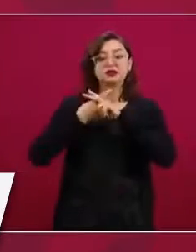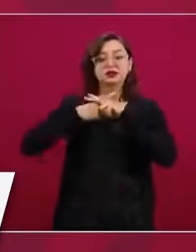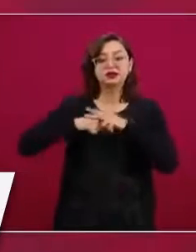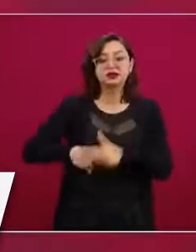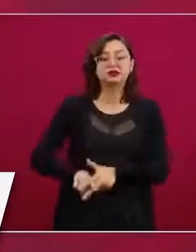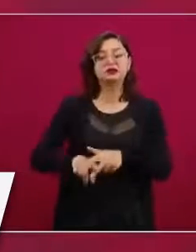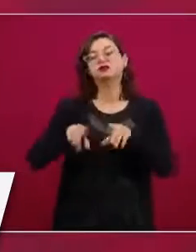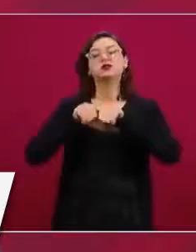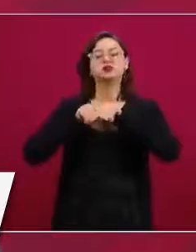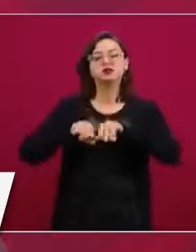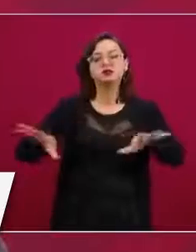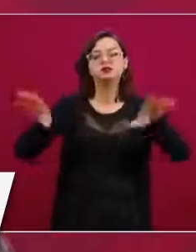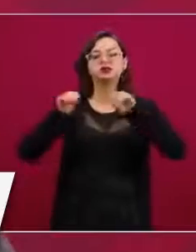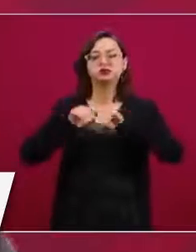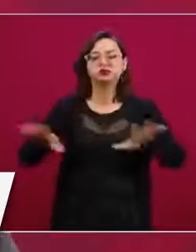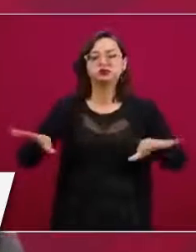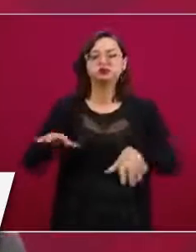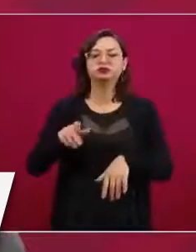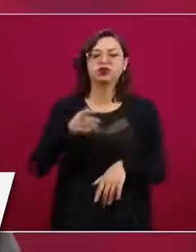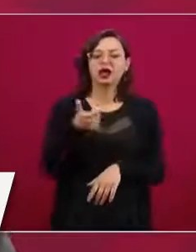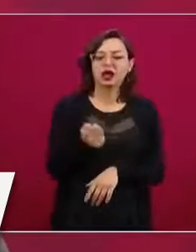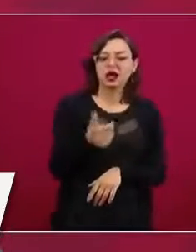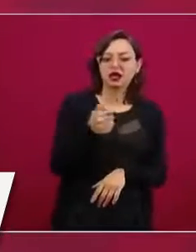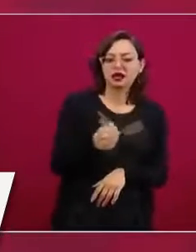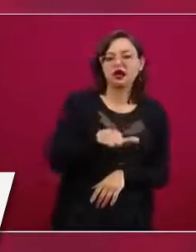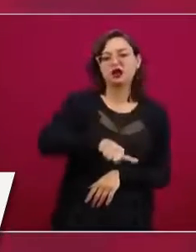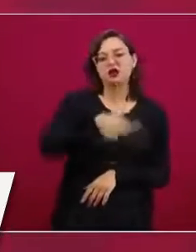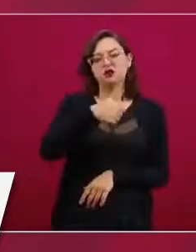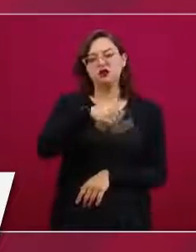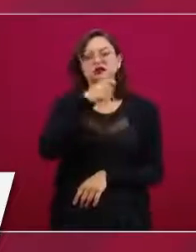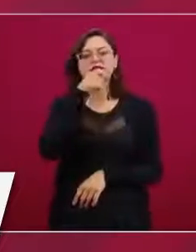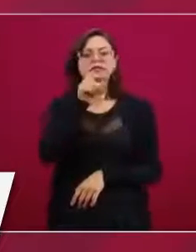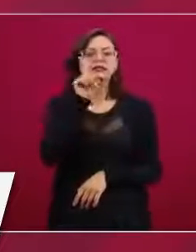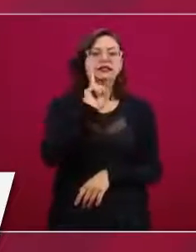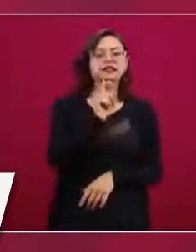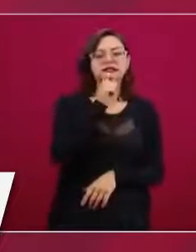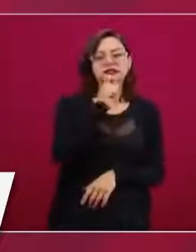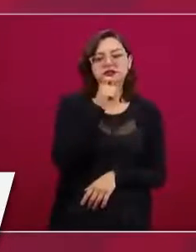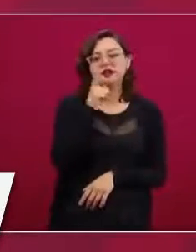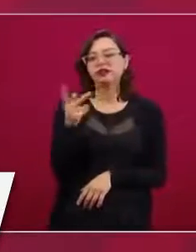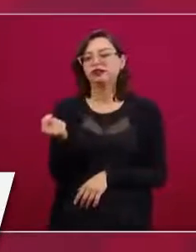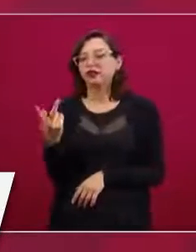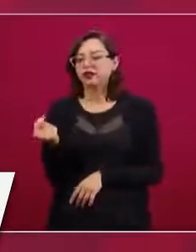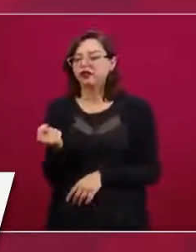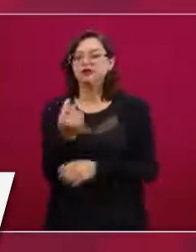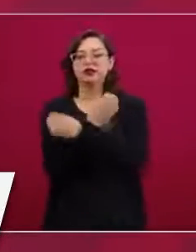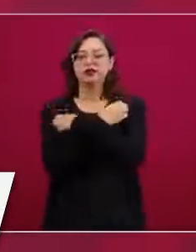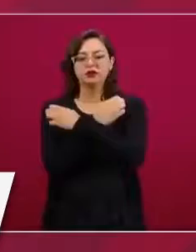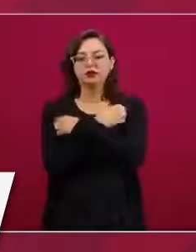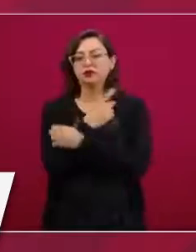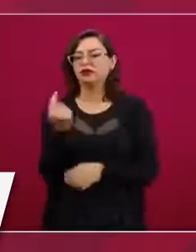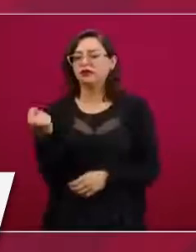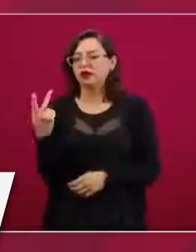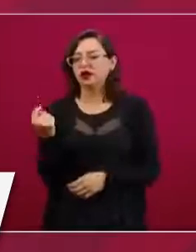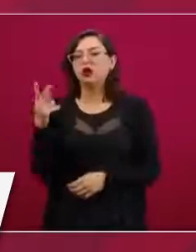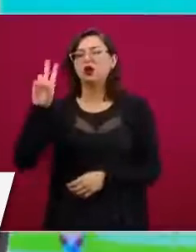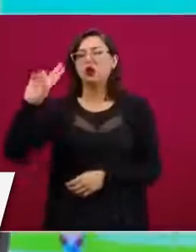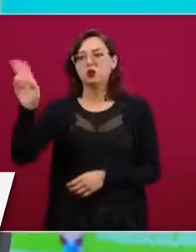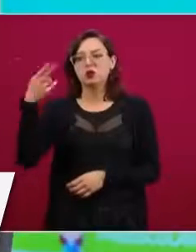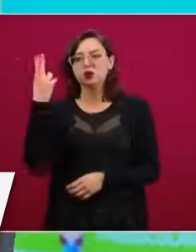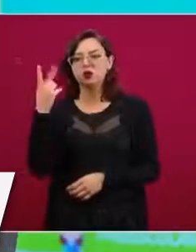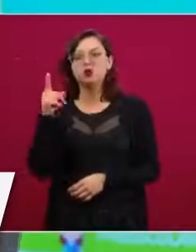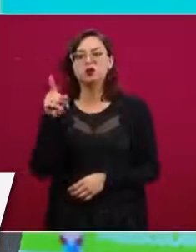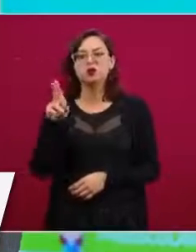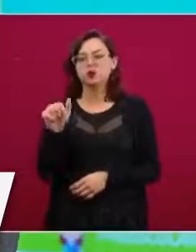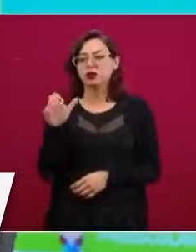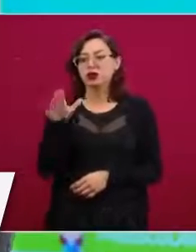de televisión en Canal 11, Niñas y Niños, TV Educativa, TV UNAM y Televisoras Públicas